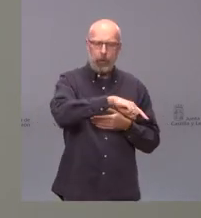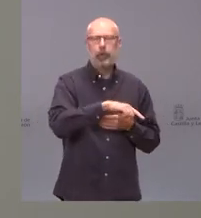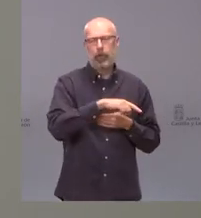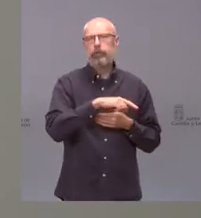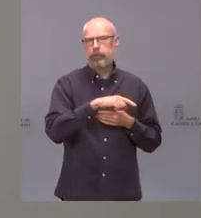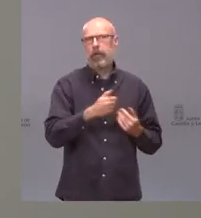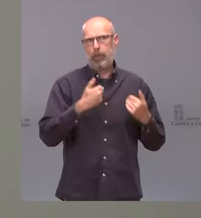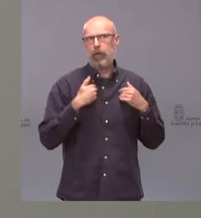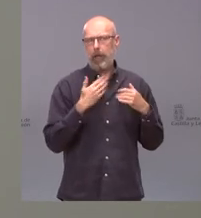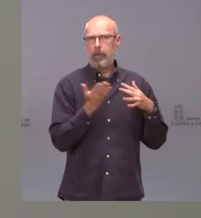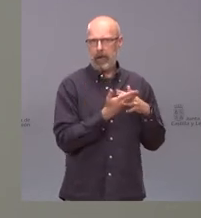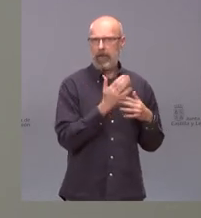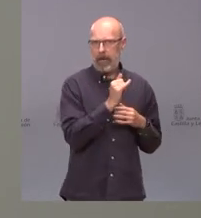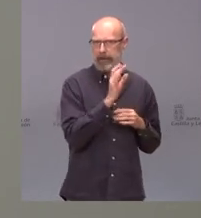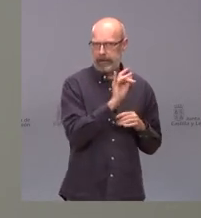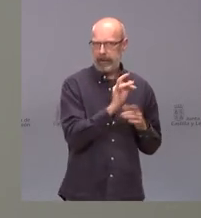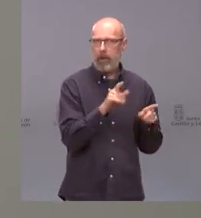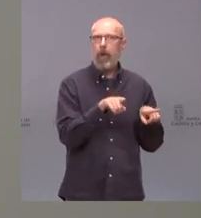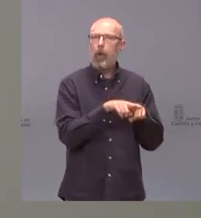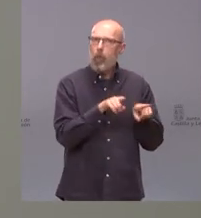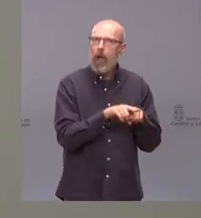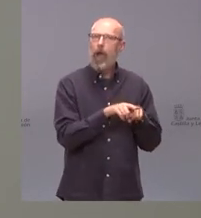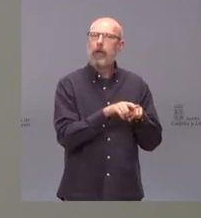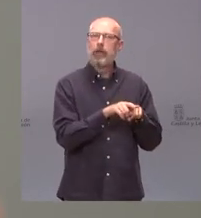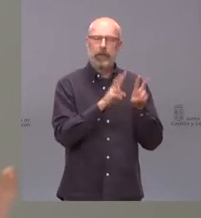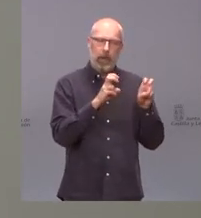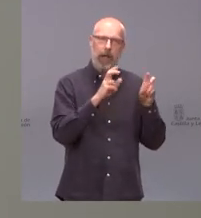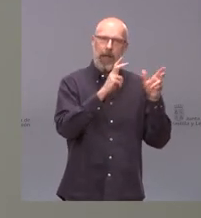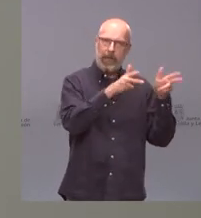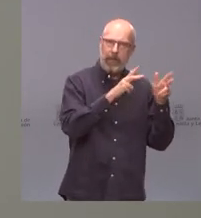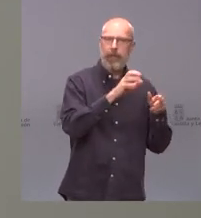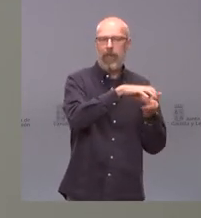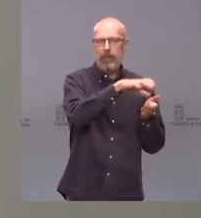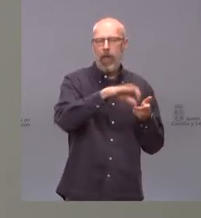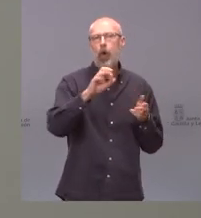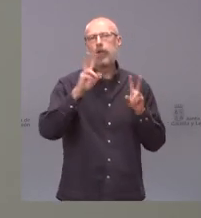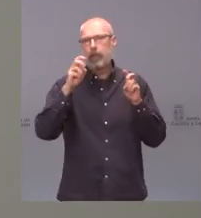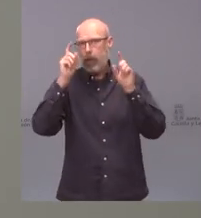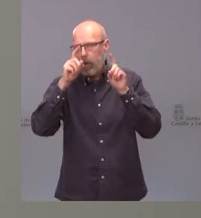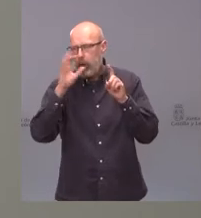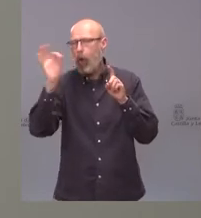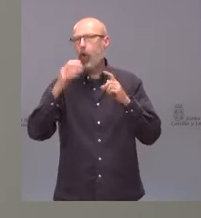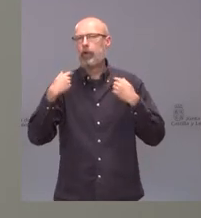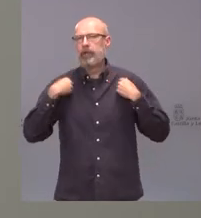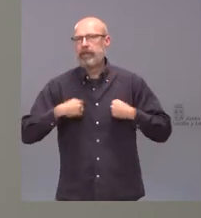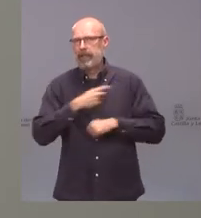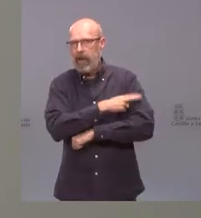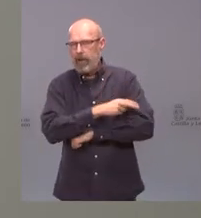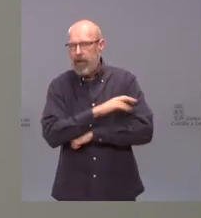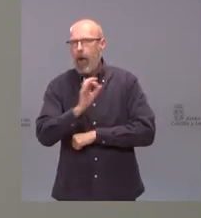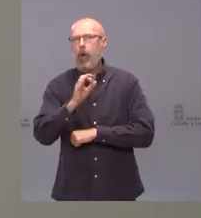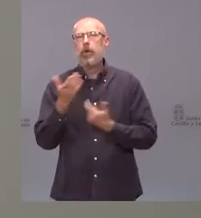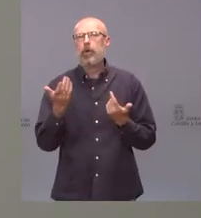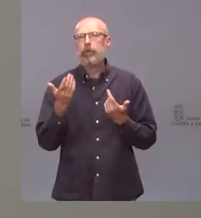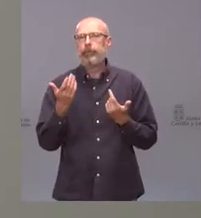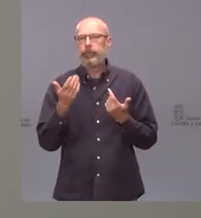responsabilidad sobre las residencias igual que las tenían sobre educación o igual que las tenían sobre sanidad o igual que las tenían sobre